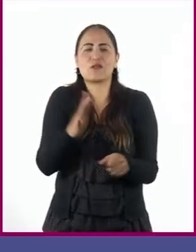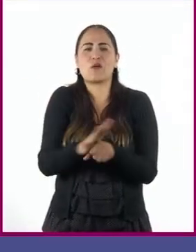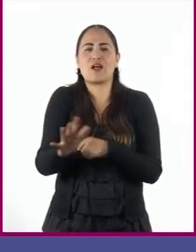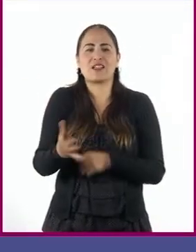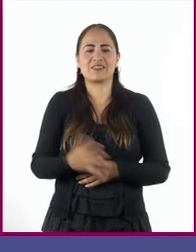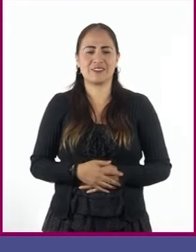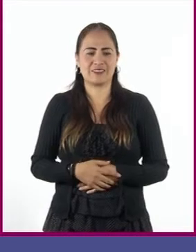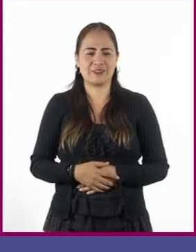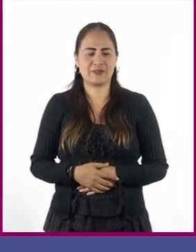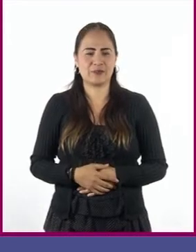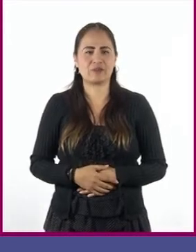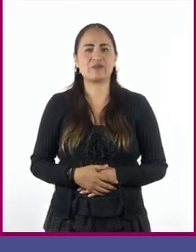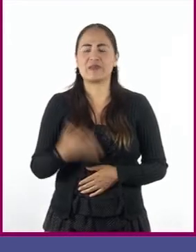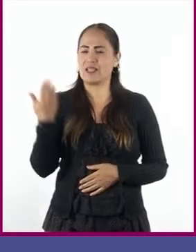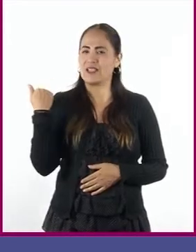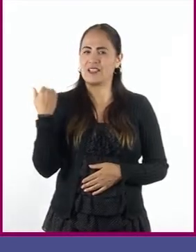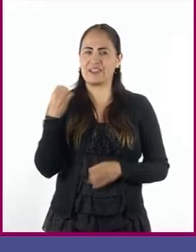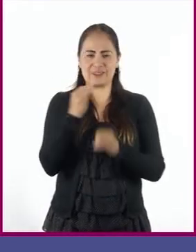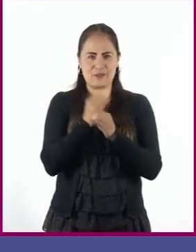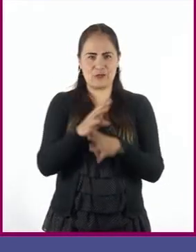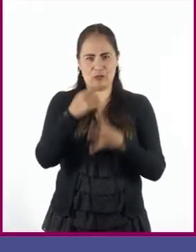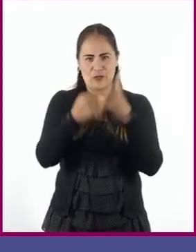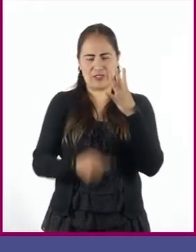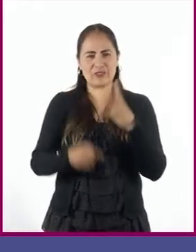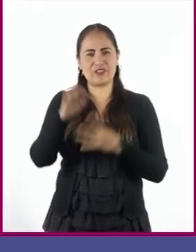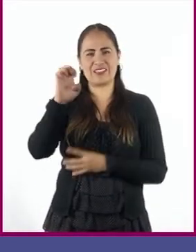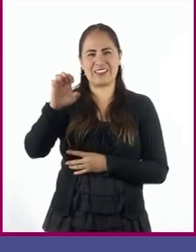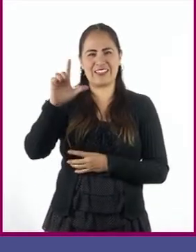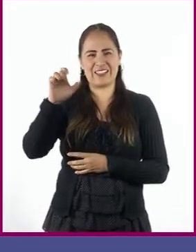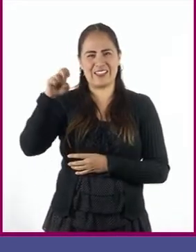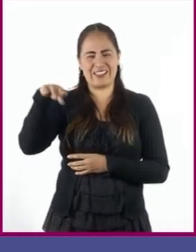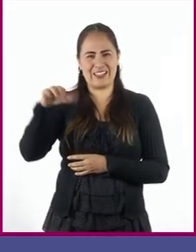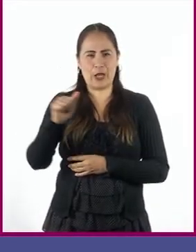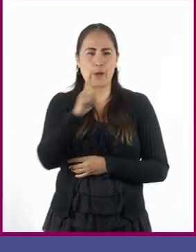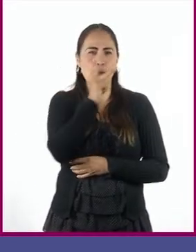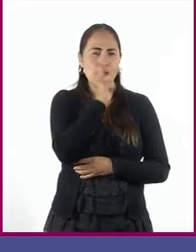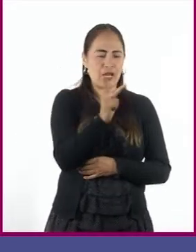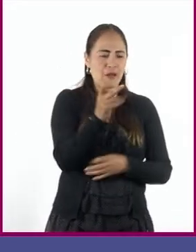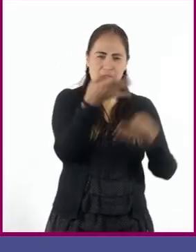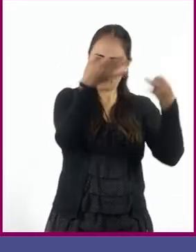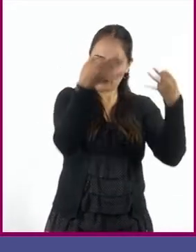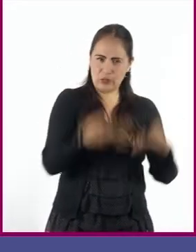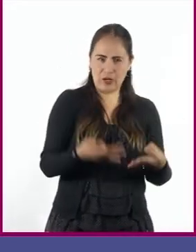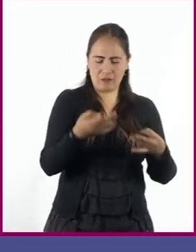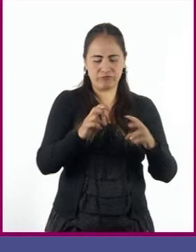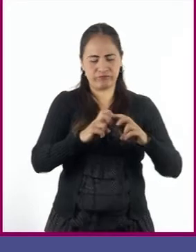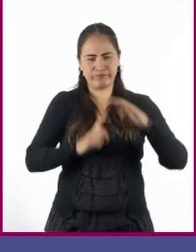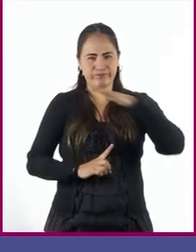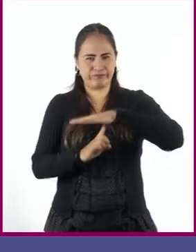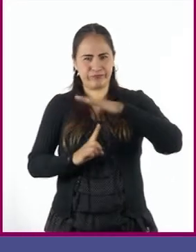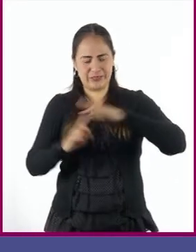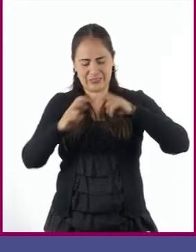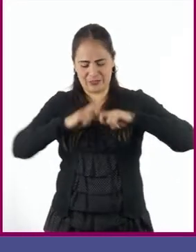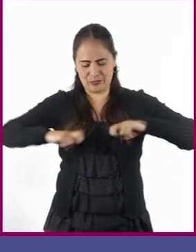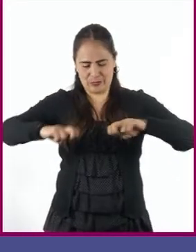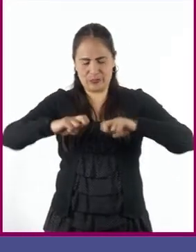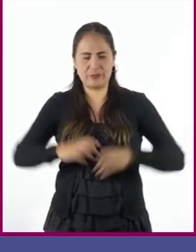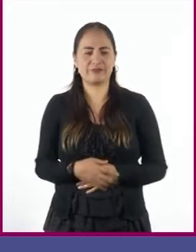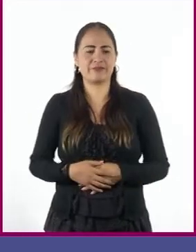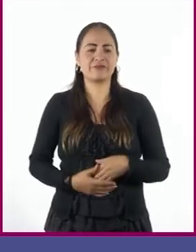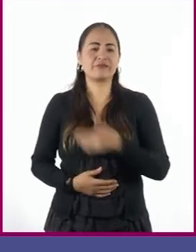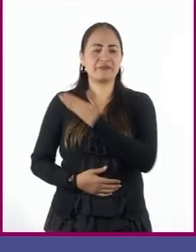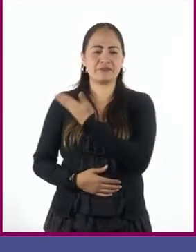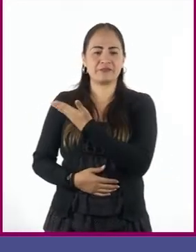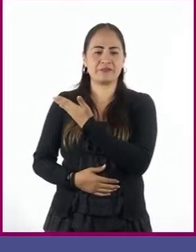Vamos a recuperar la información que nos dio Elena sobre las expresiones formales en una mesa redonda. Para organizar la